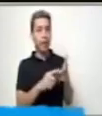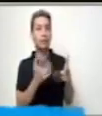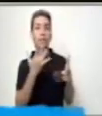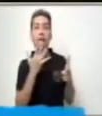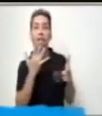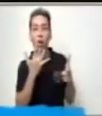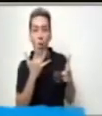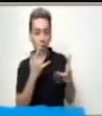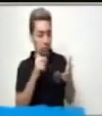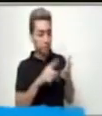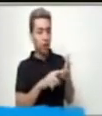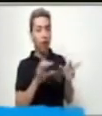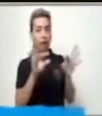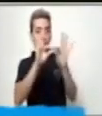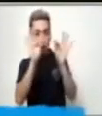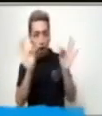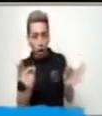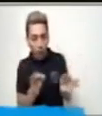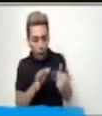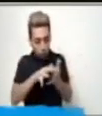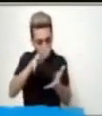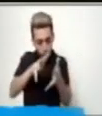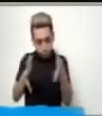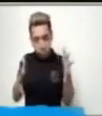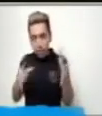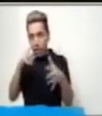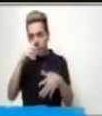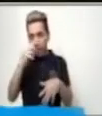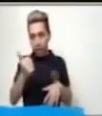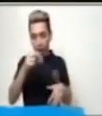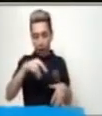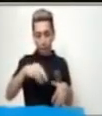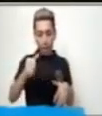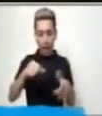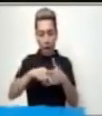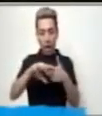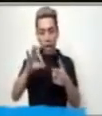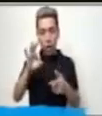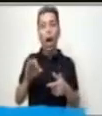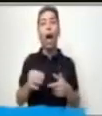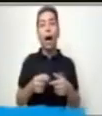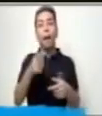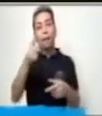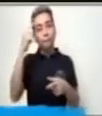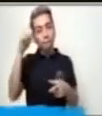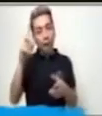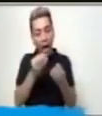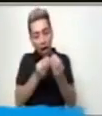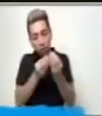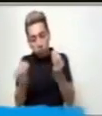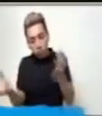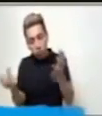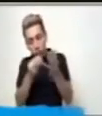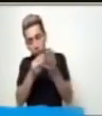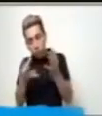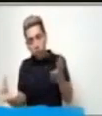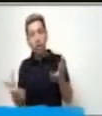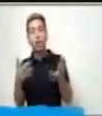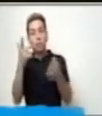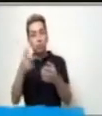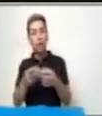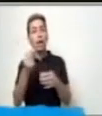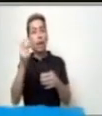nos ayudará a poder describir de forma más rápida la característica de un acertijo.